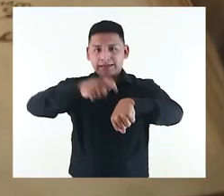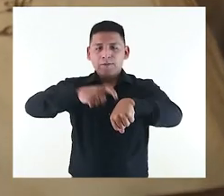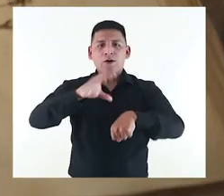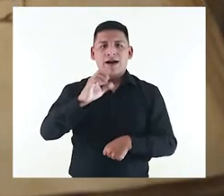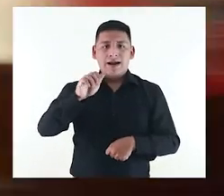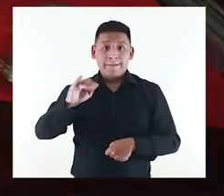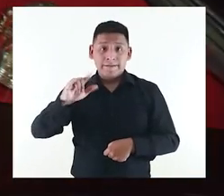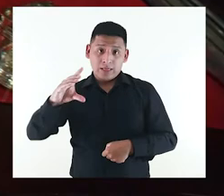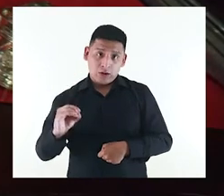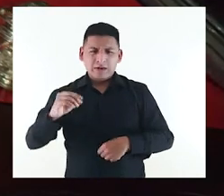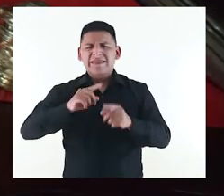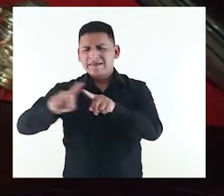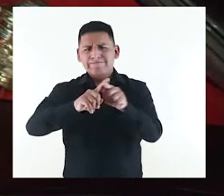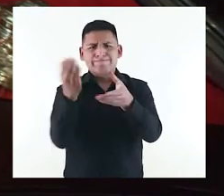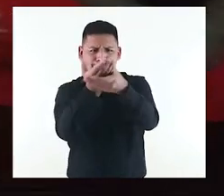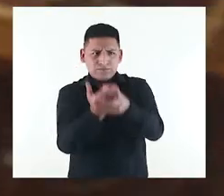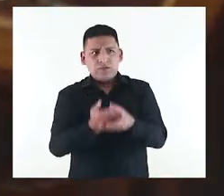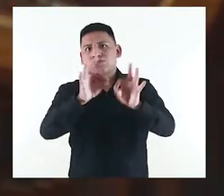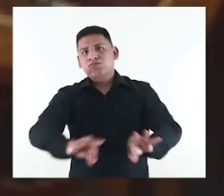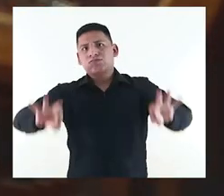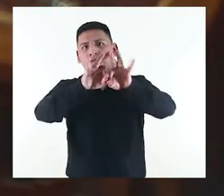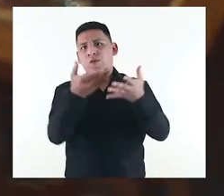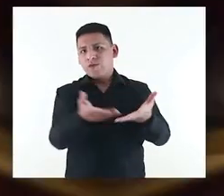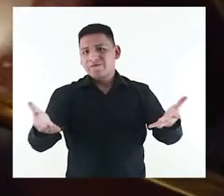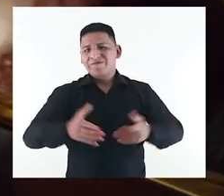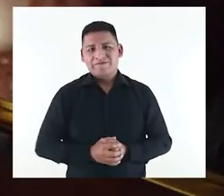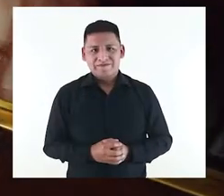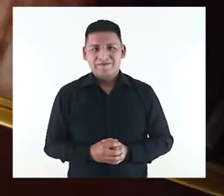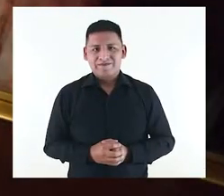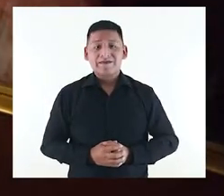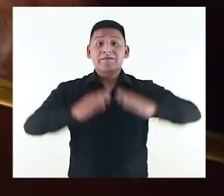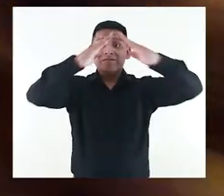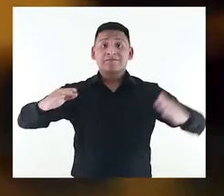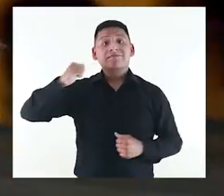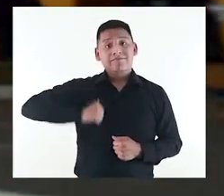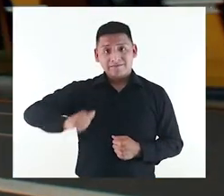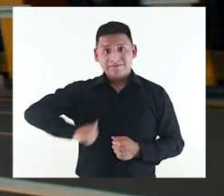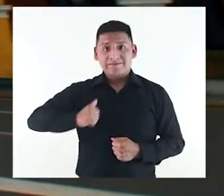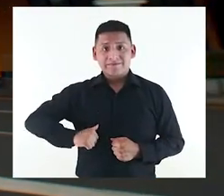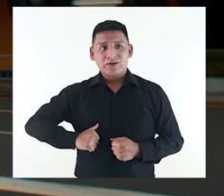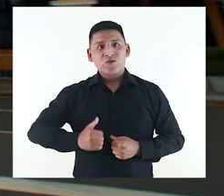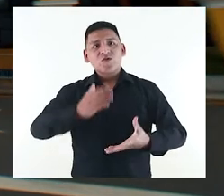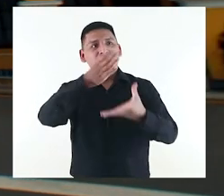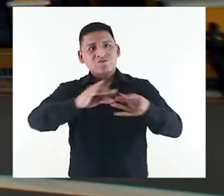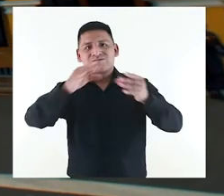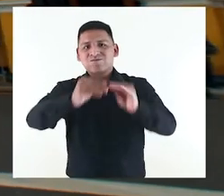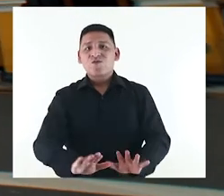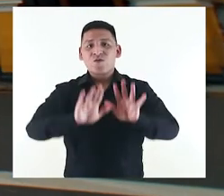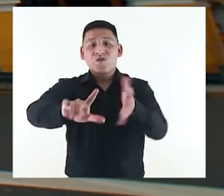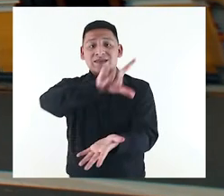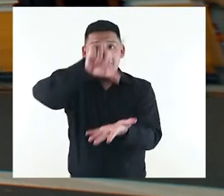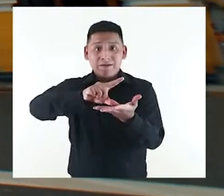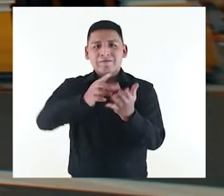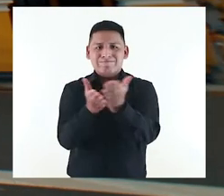en el periodo Cabildo, entre otros documentos y objetos de valor histórico incalculable. El Palacio Municipal, un